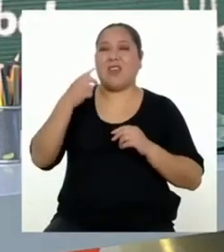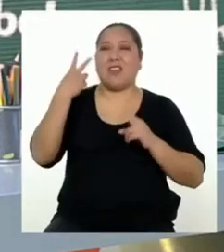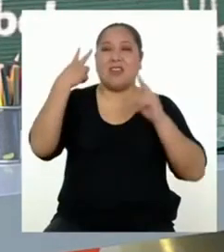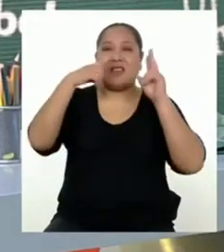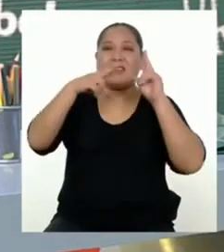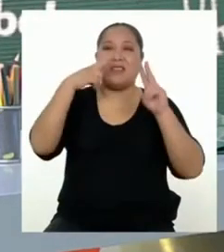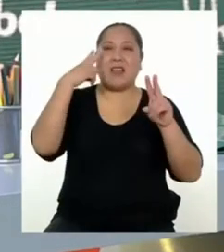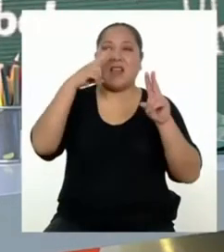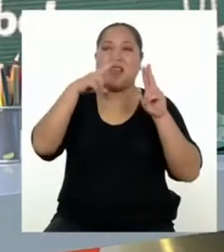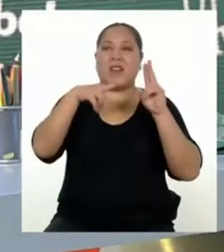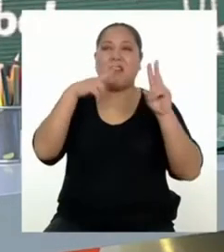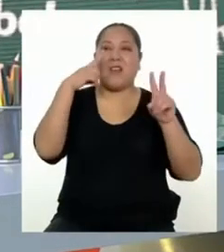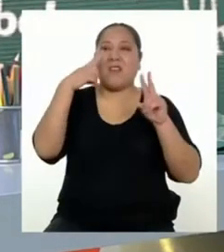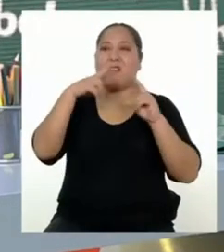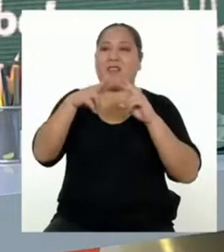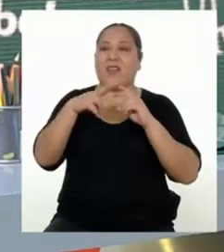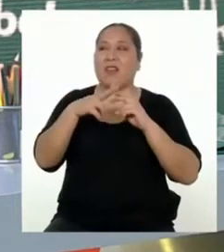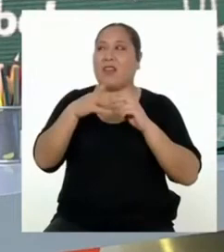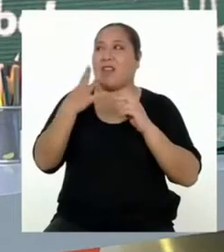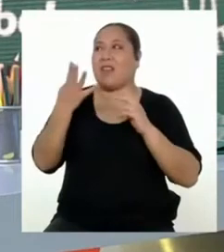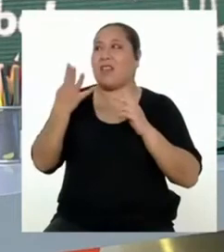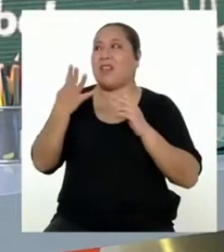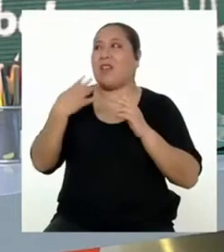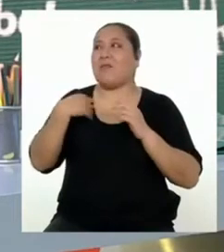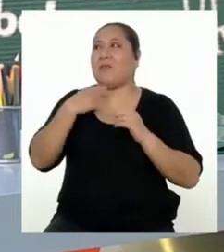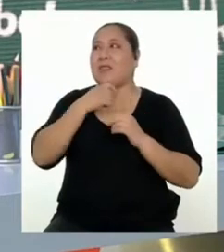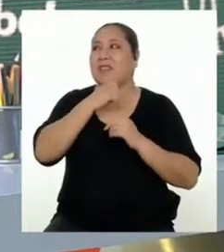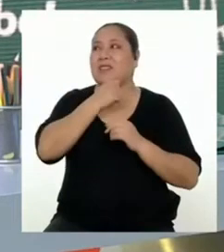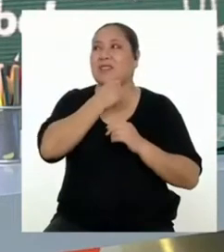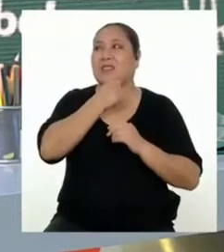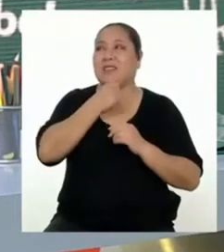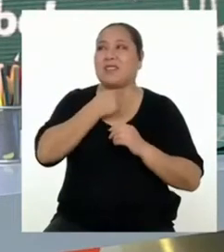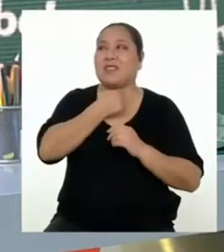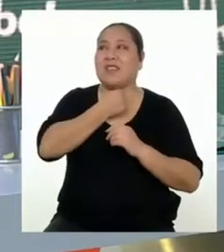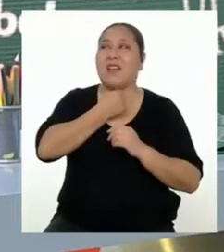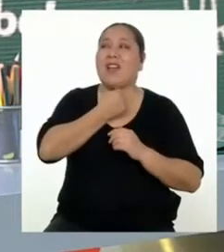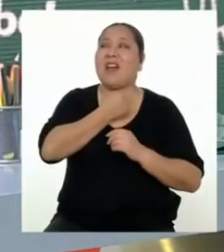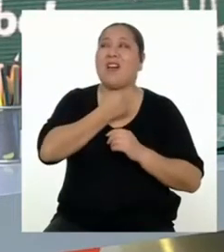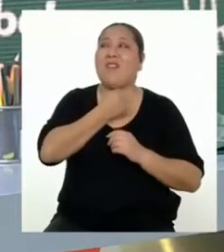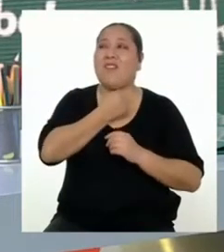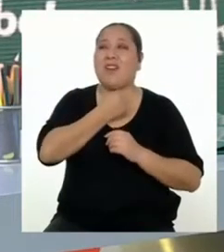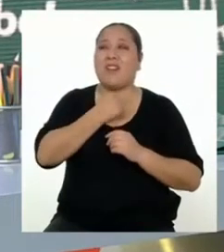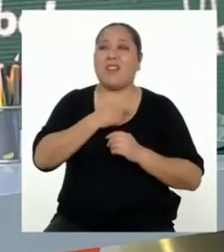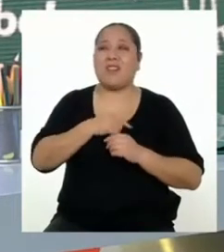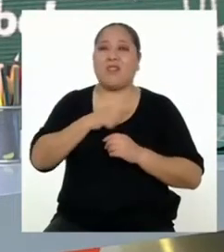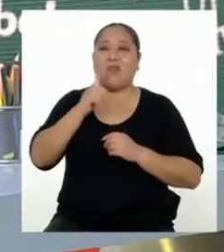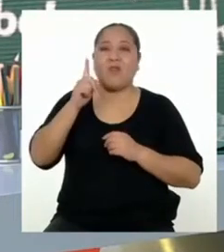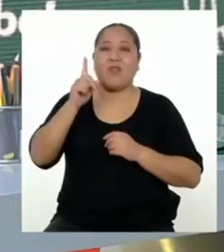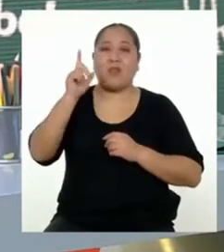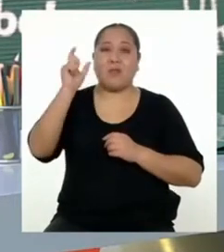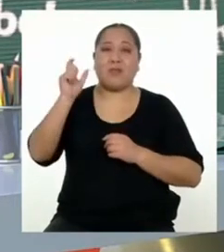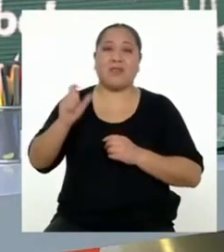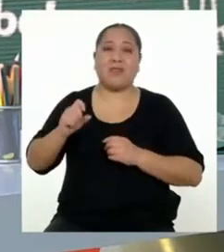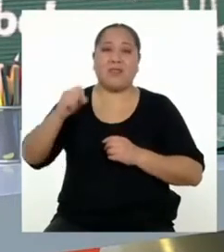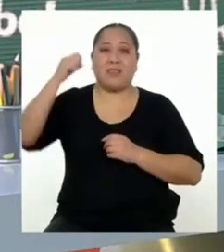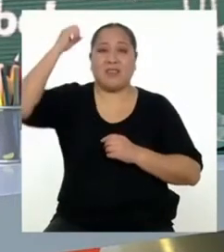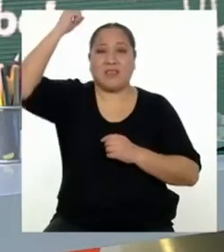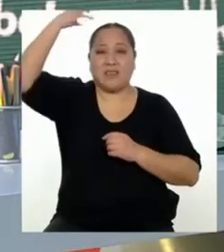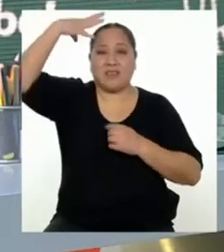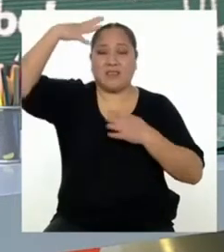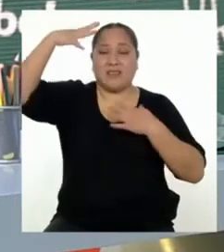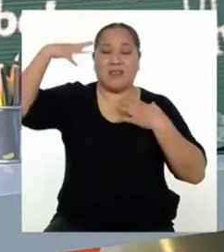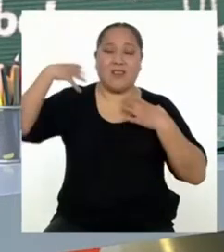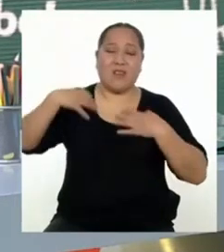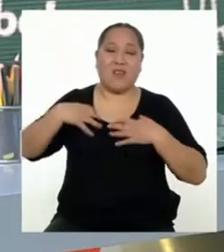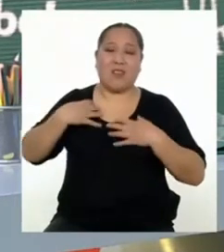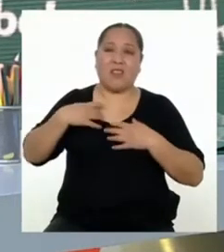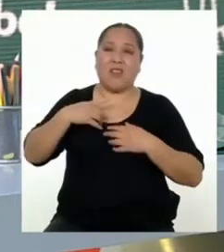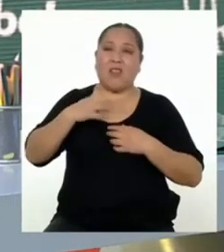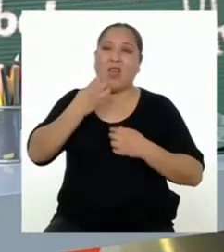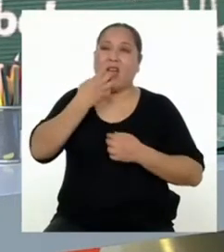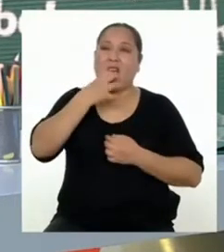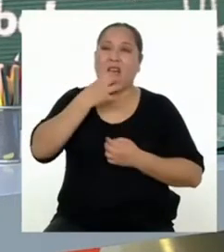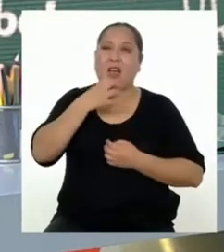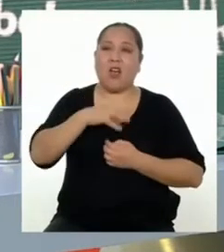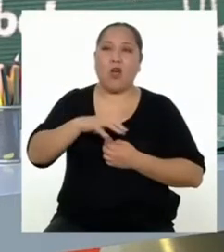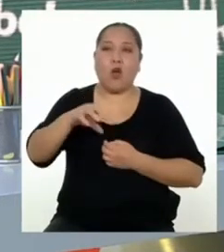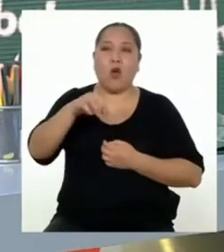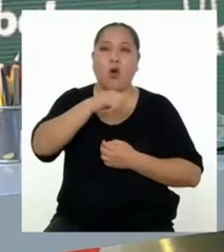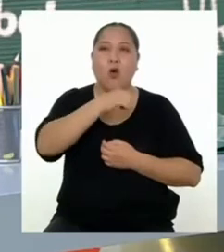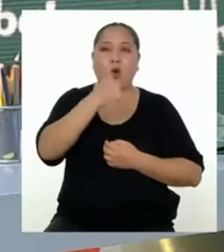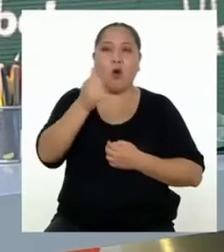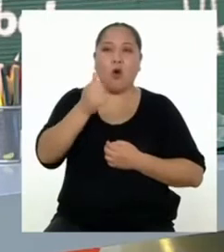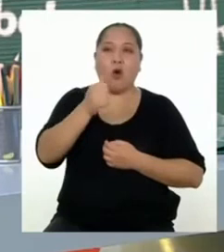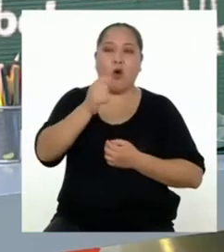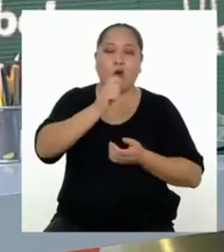cuando la historia estaba a punto de acabar. Además, alguien se estaba bañando y se quedó sin agua caliente. Otra familia estaba